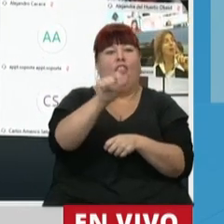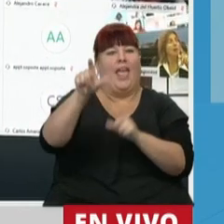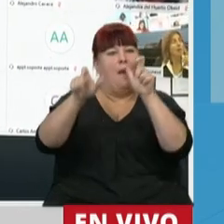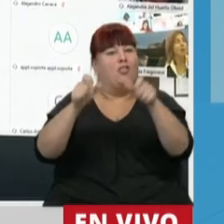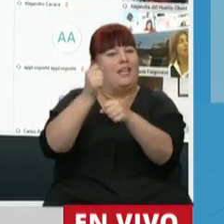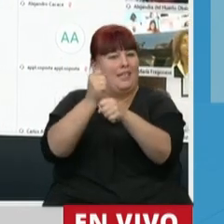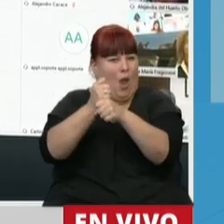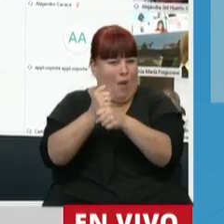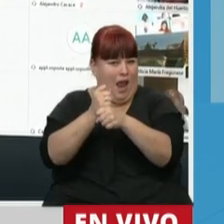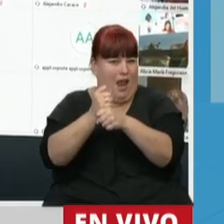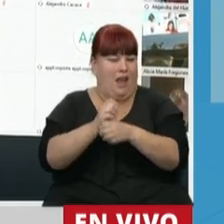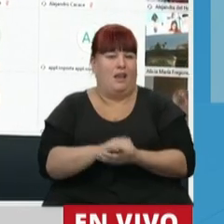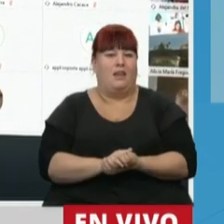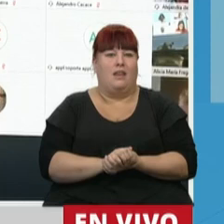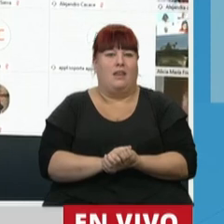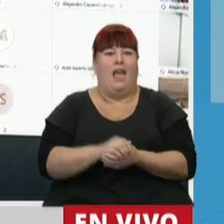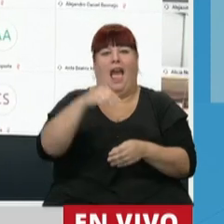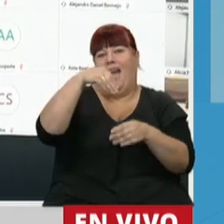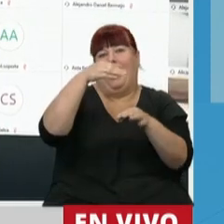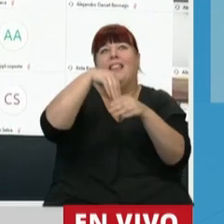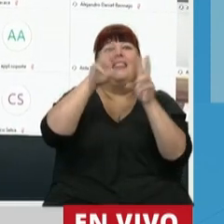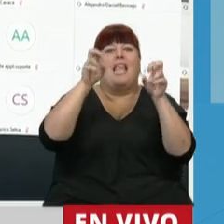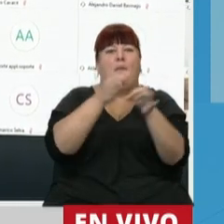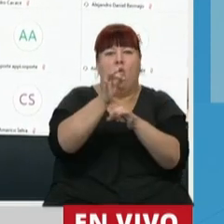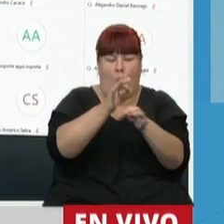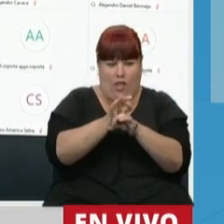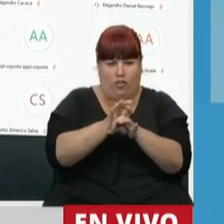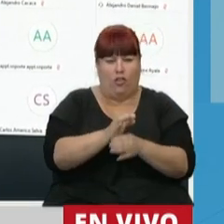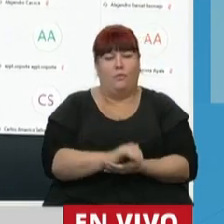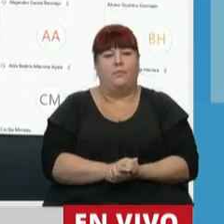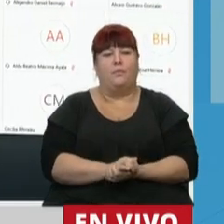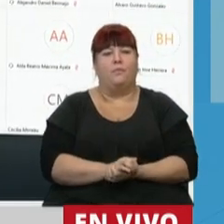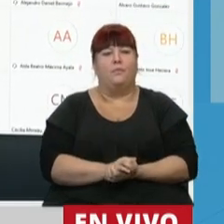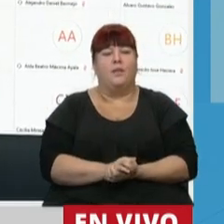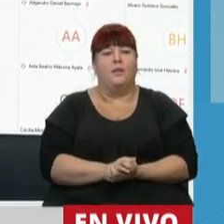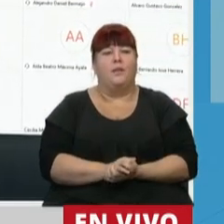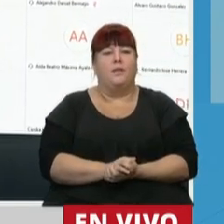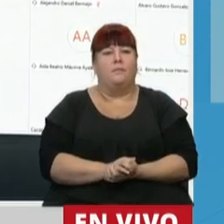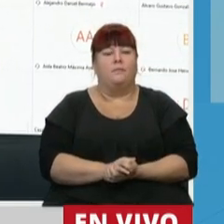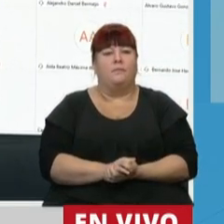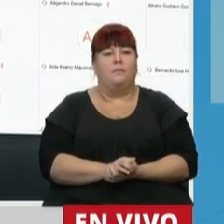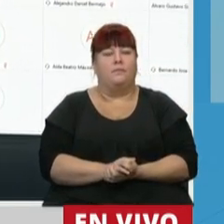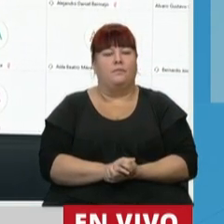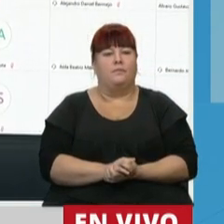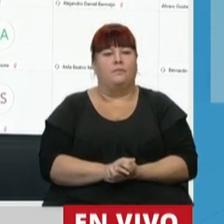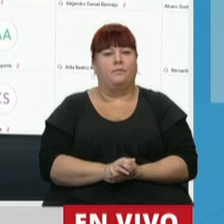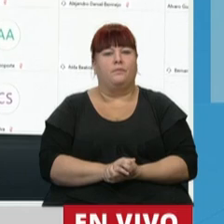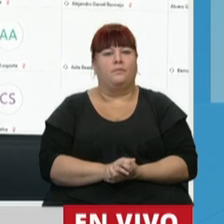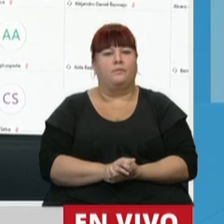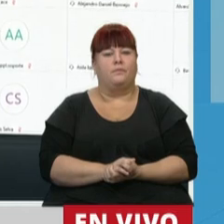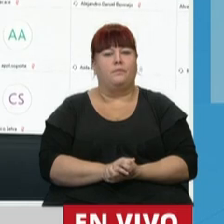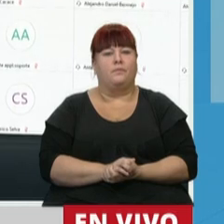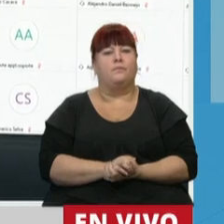trabajadores y trabajadoras de la educación, cuestión que se atendería